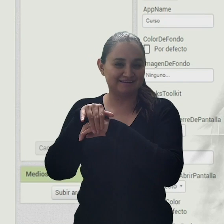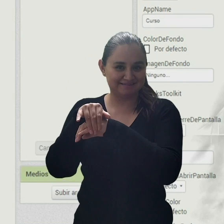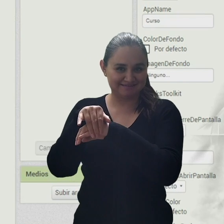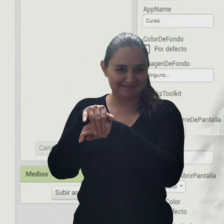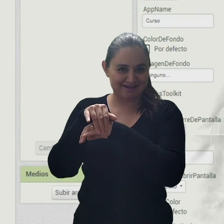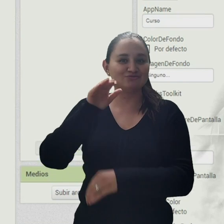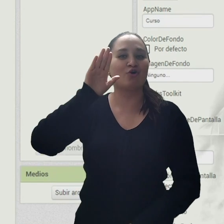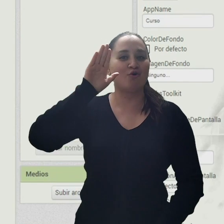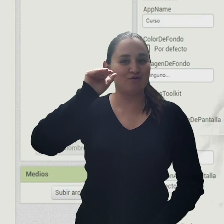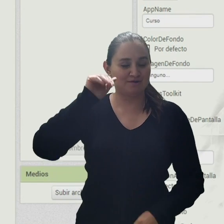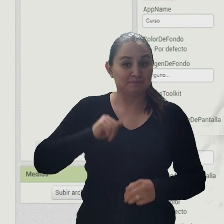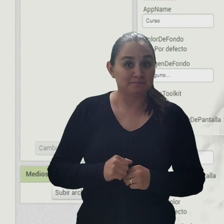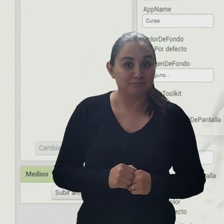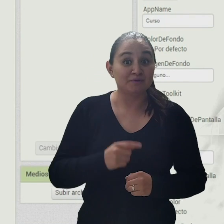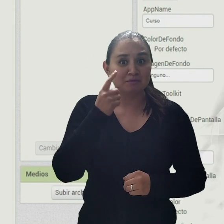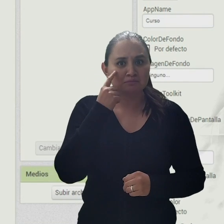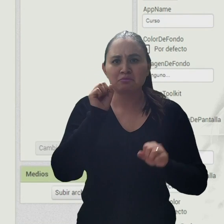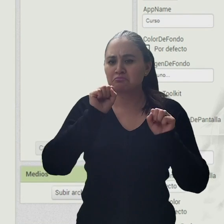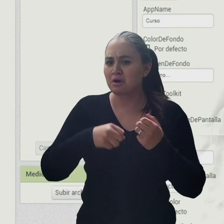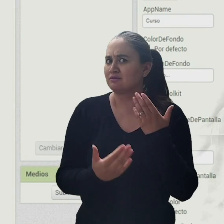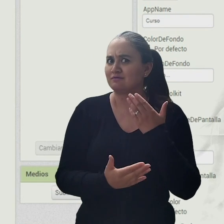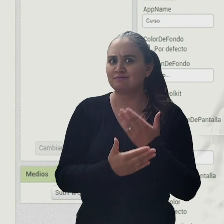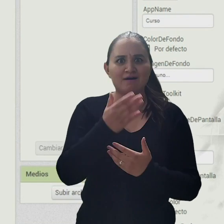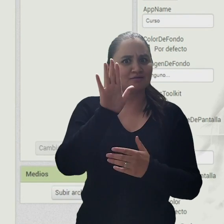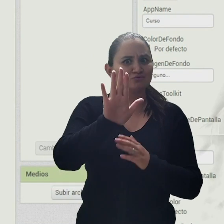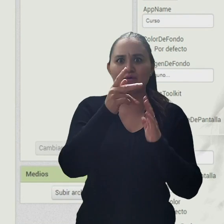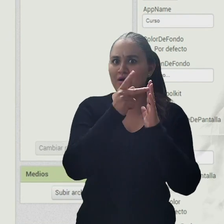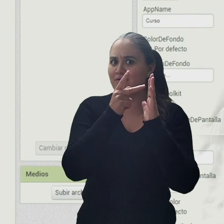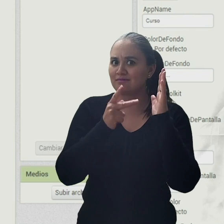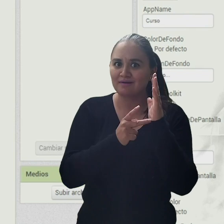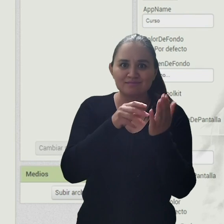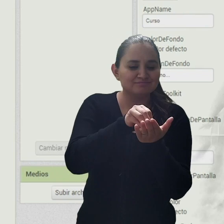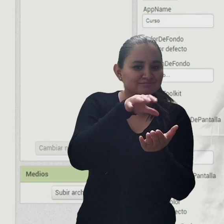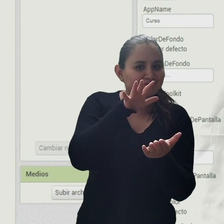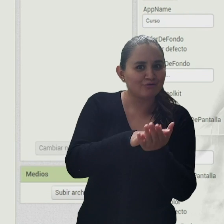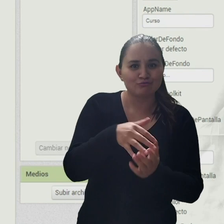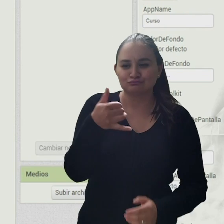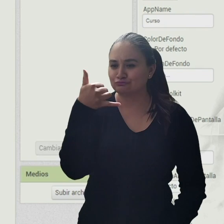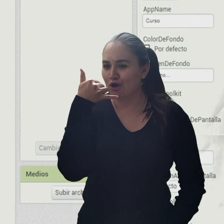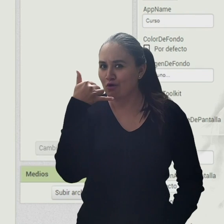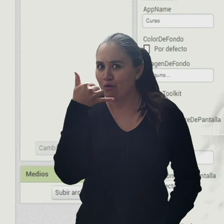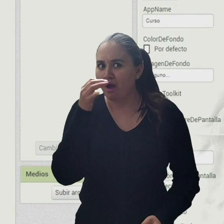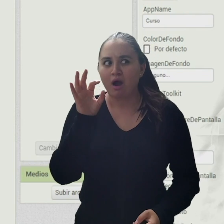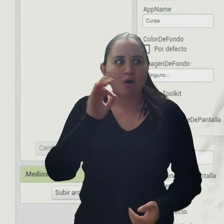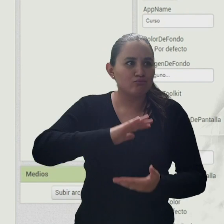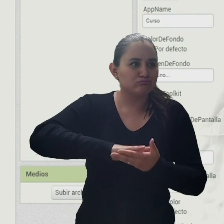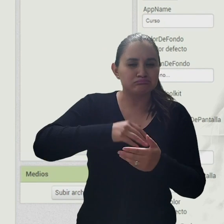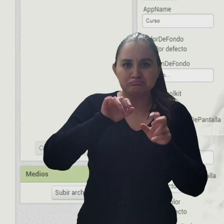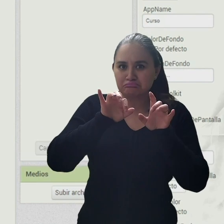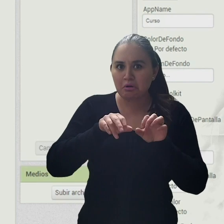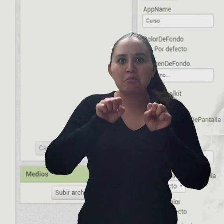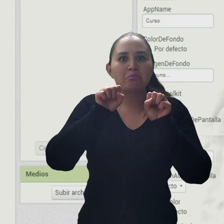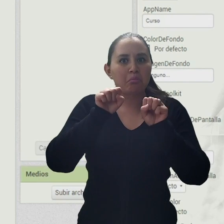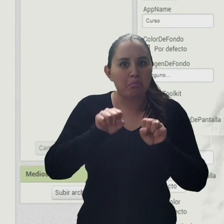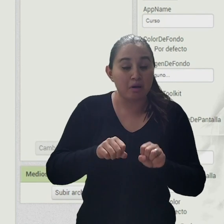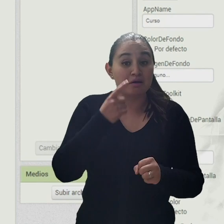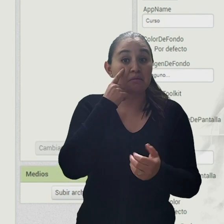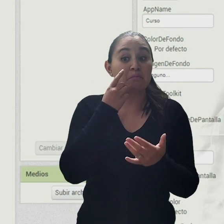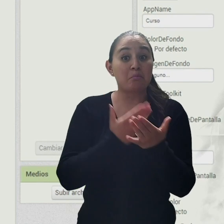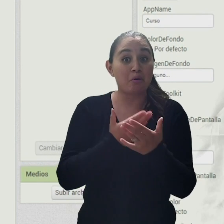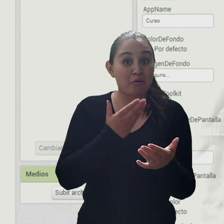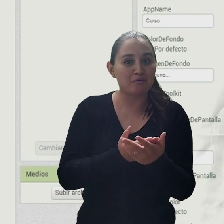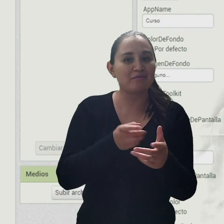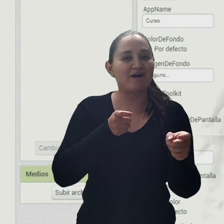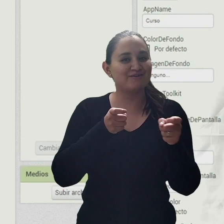De esta manera puedes crear fácilmente tus aplicaciones móviles y probarlas